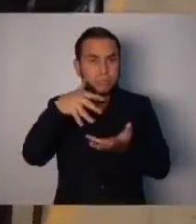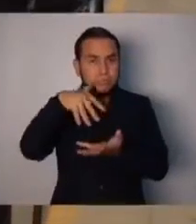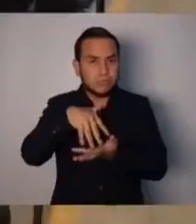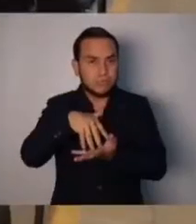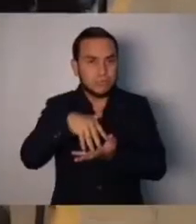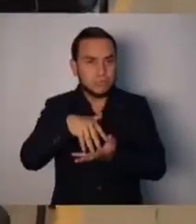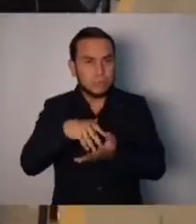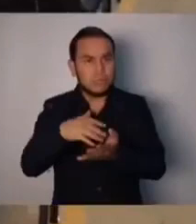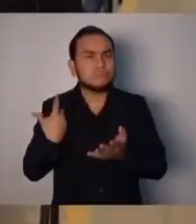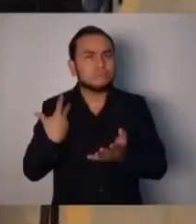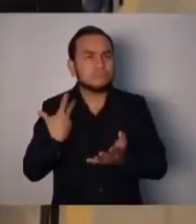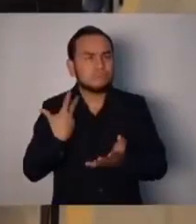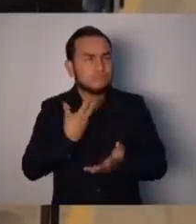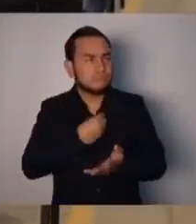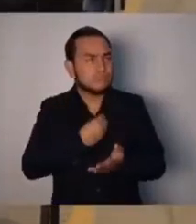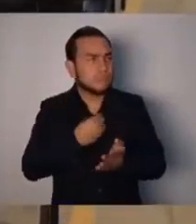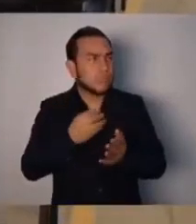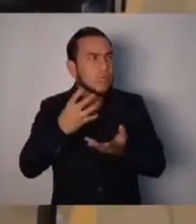Ahí empezaron las maras.